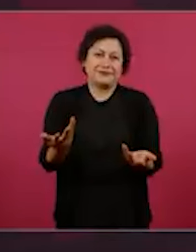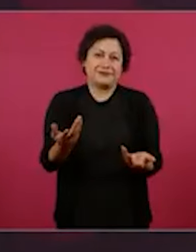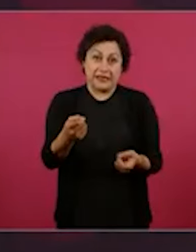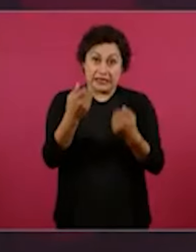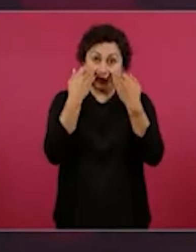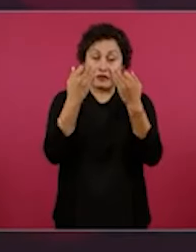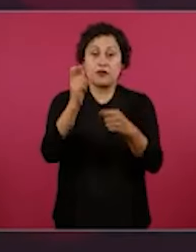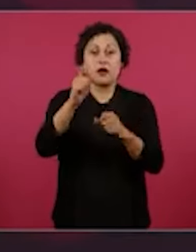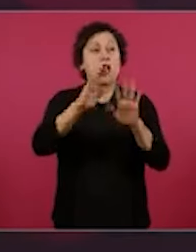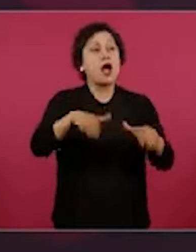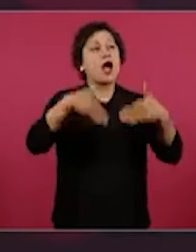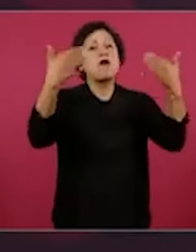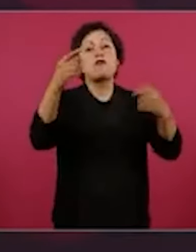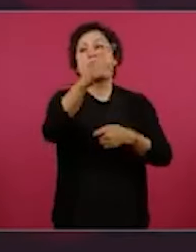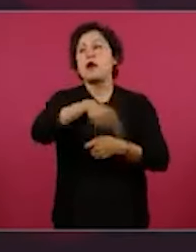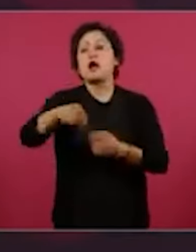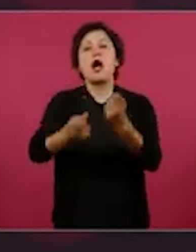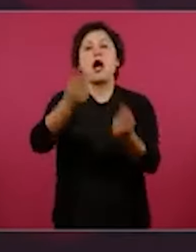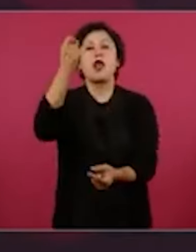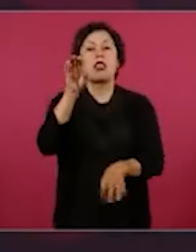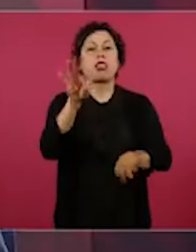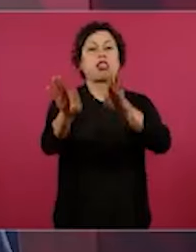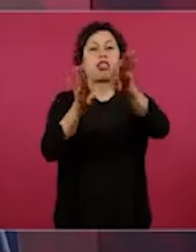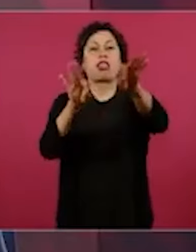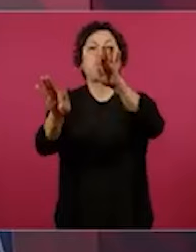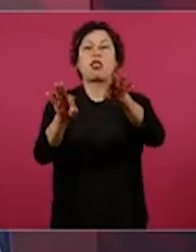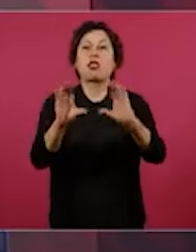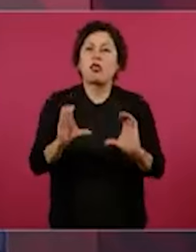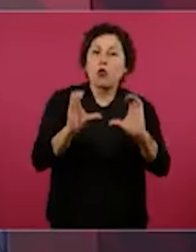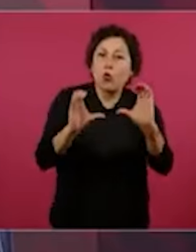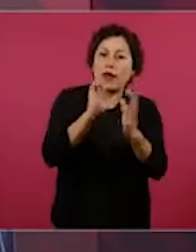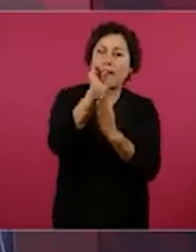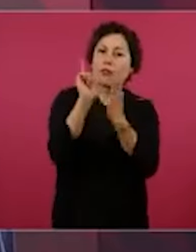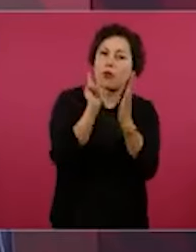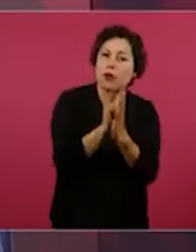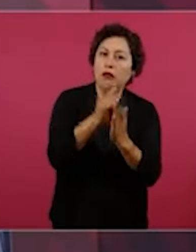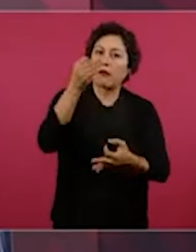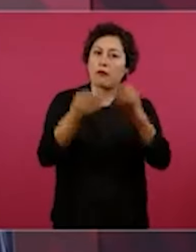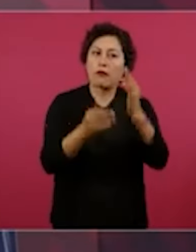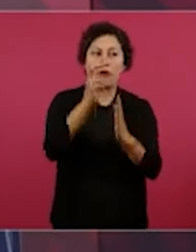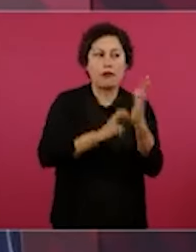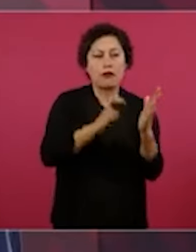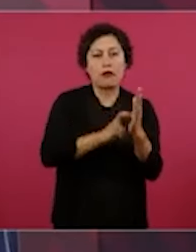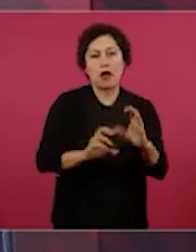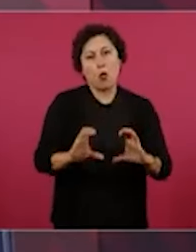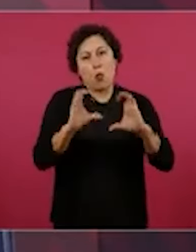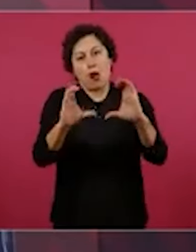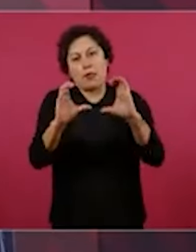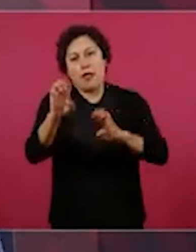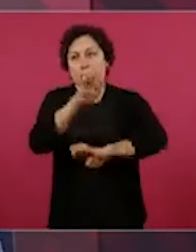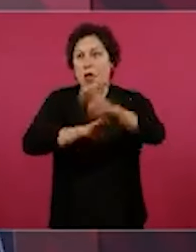estaba saliendo capital del país o no estaba